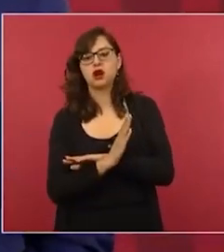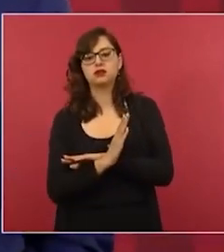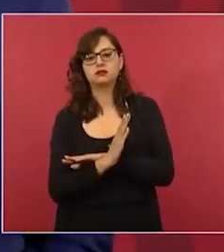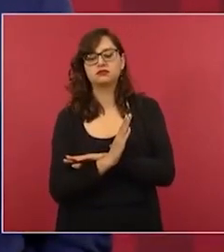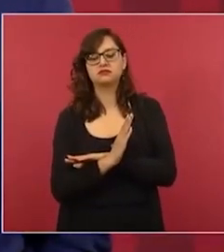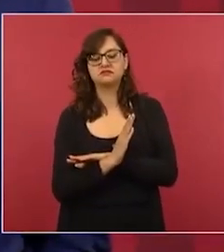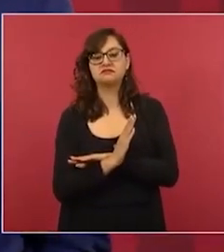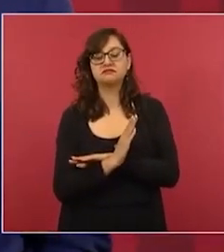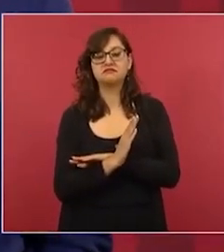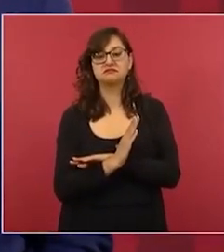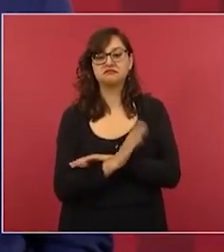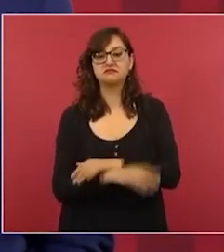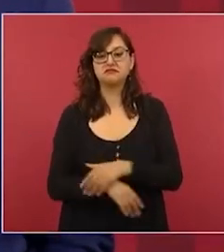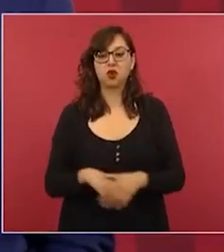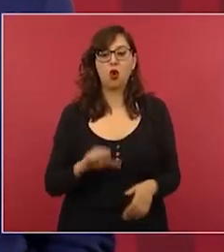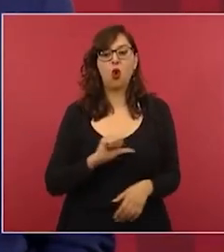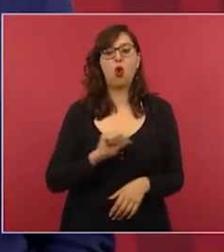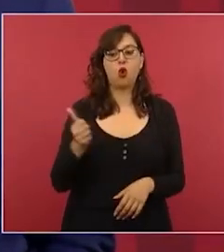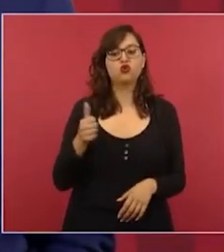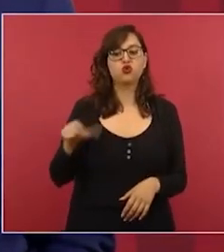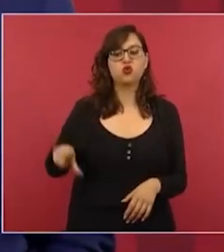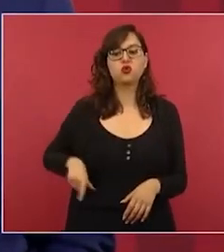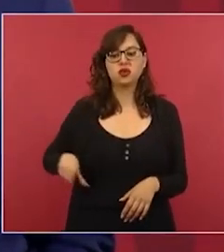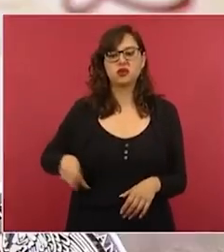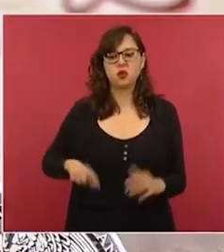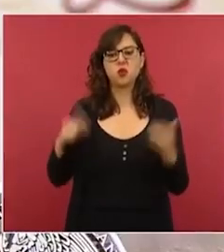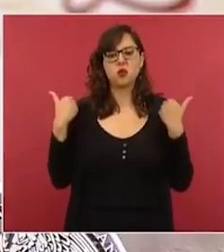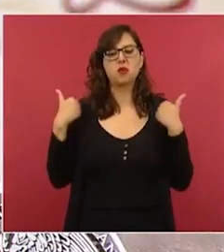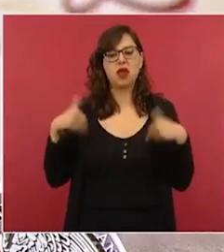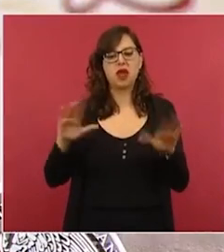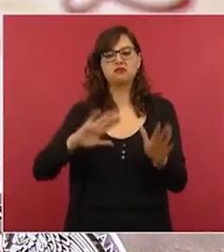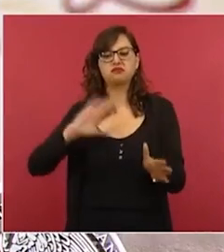pero como la gente